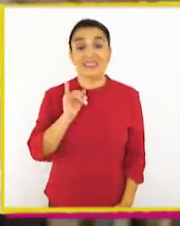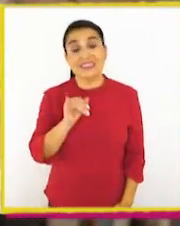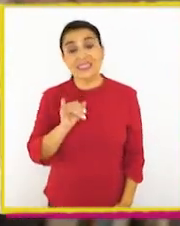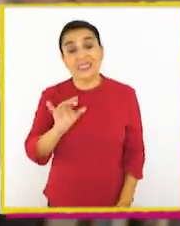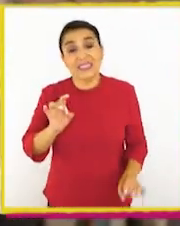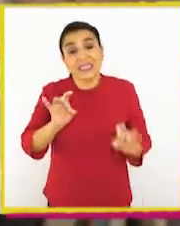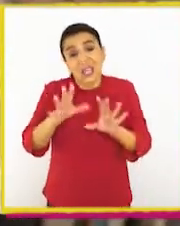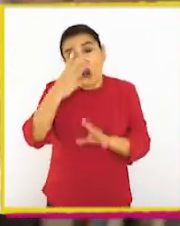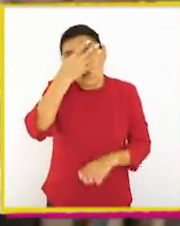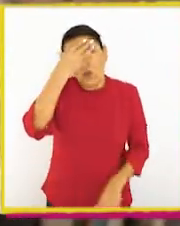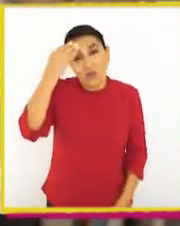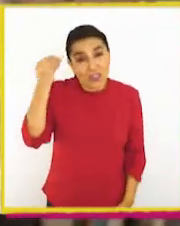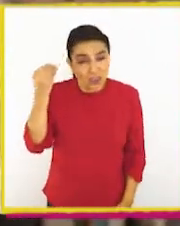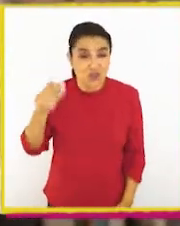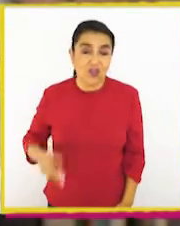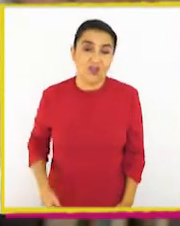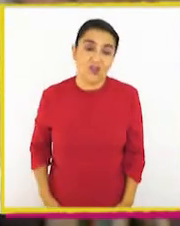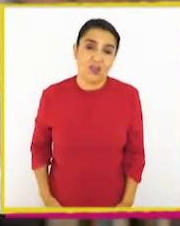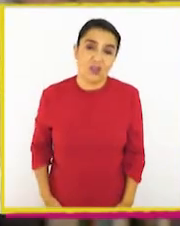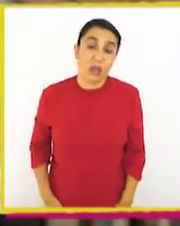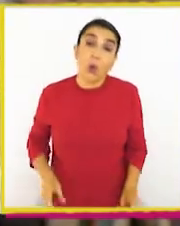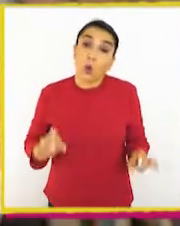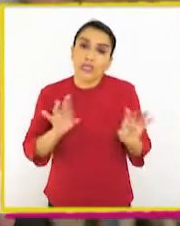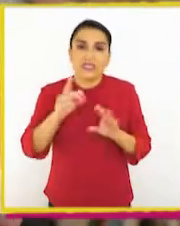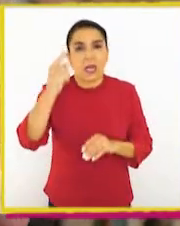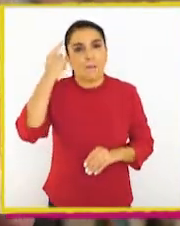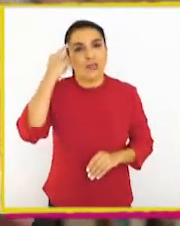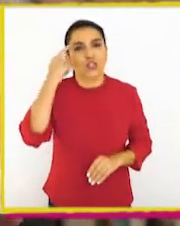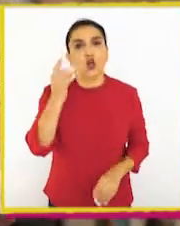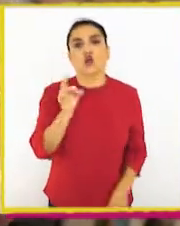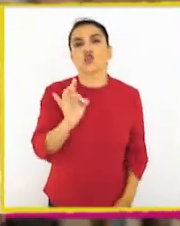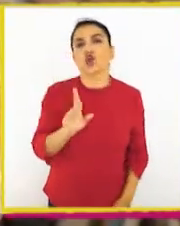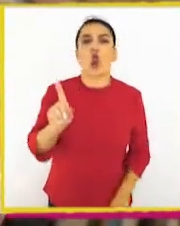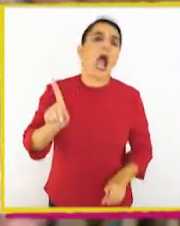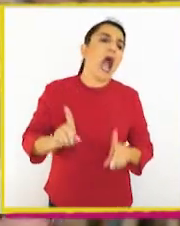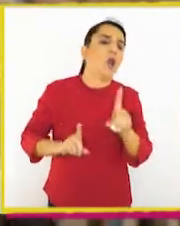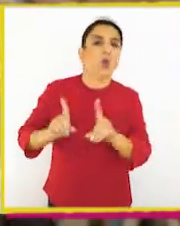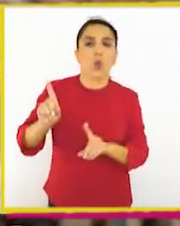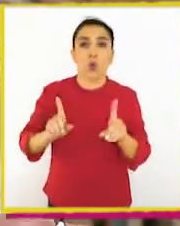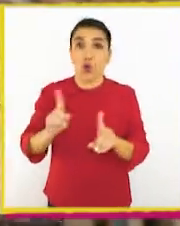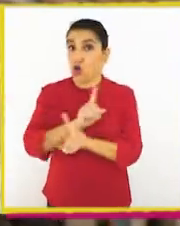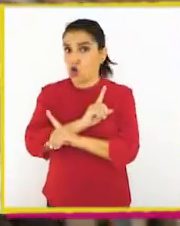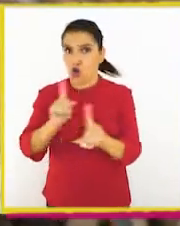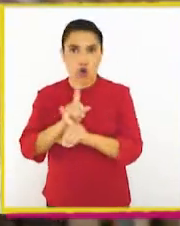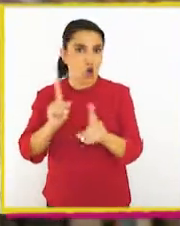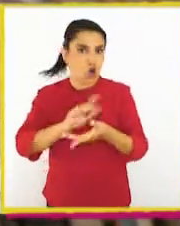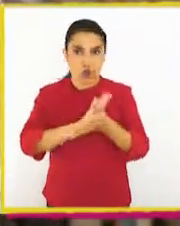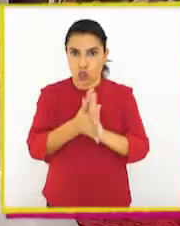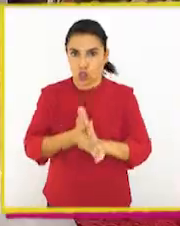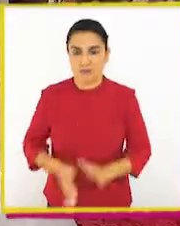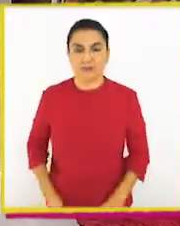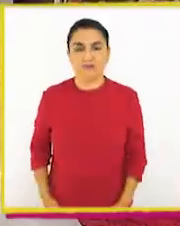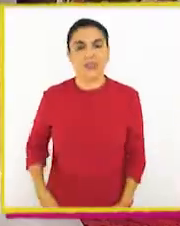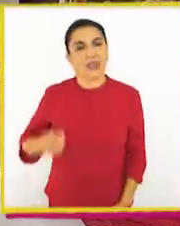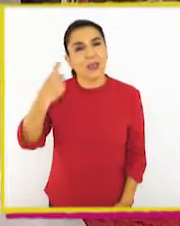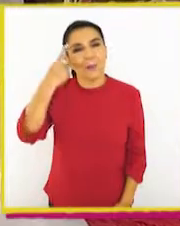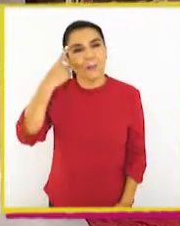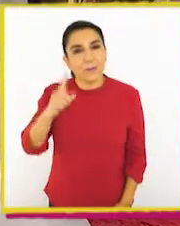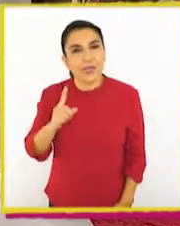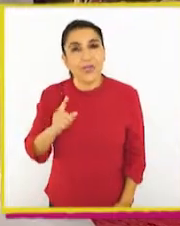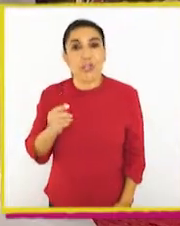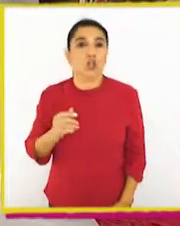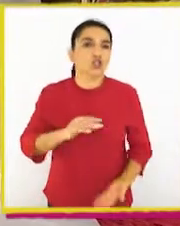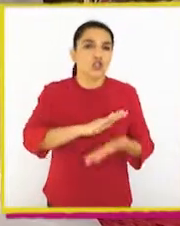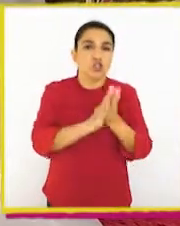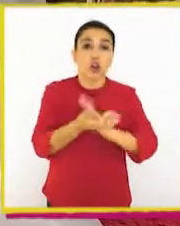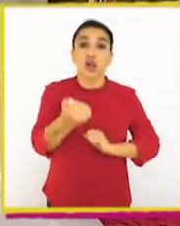Sí, quizás olvidó esa convención social o quizás pensó que solo aplicaba para algunas cosas y no para todo. Pero